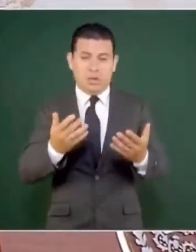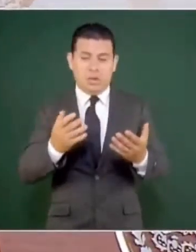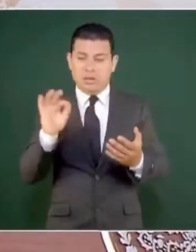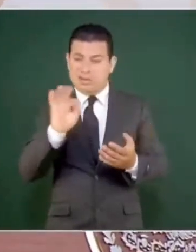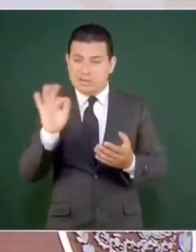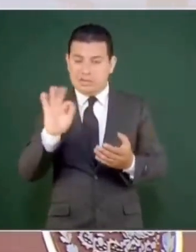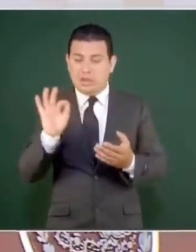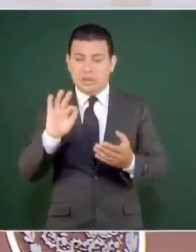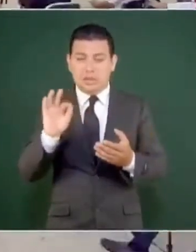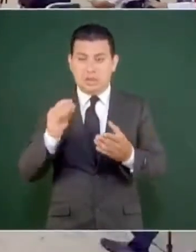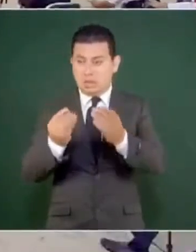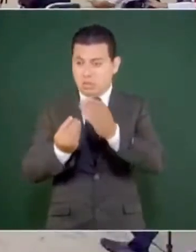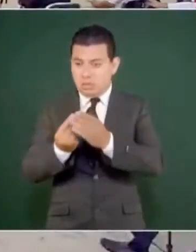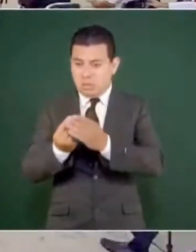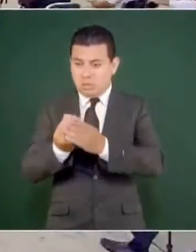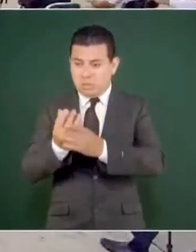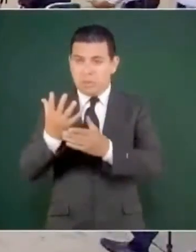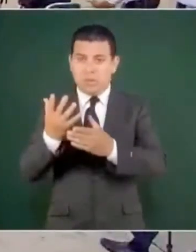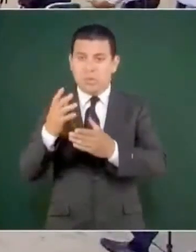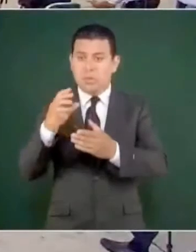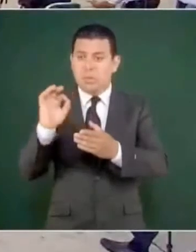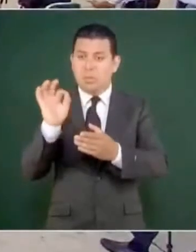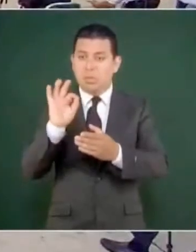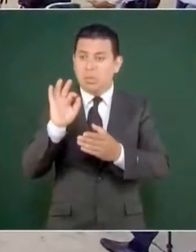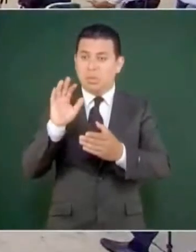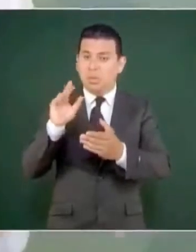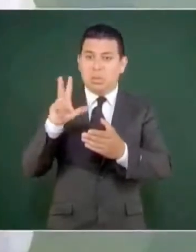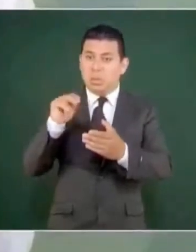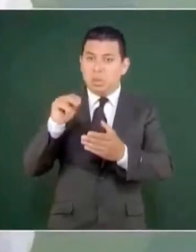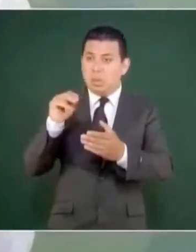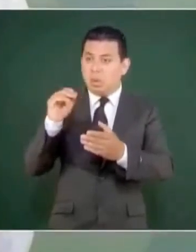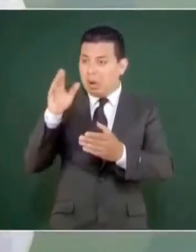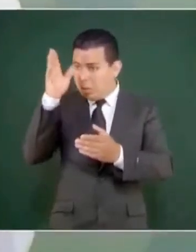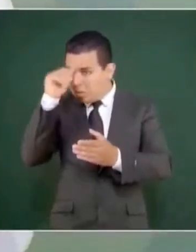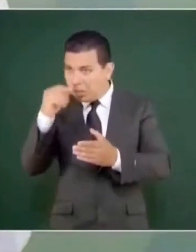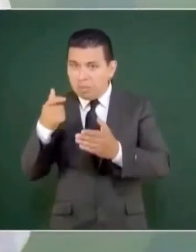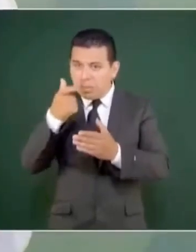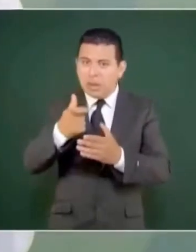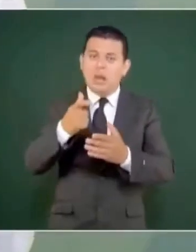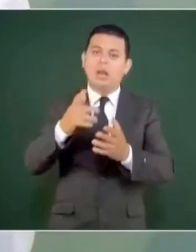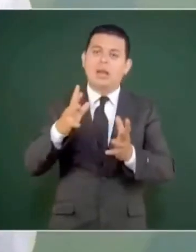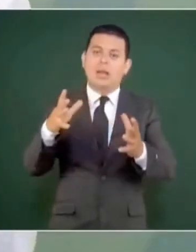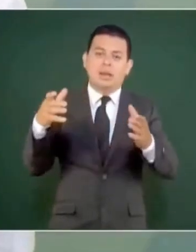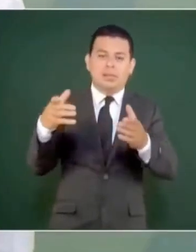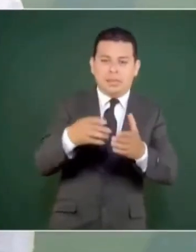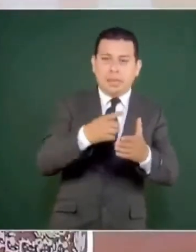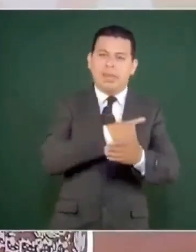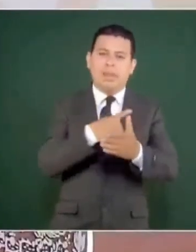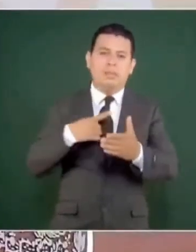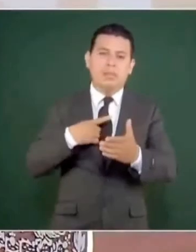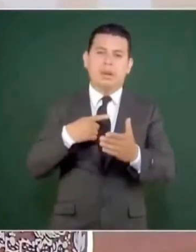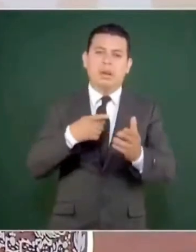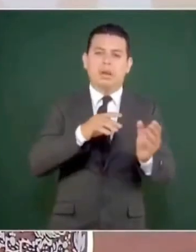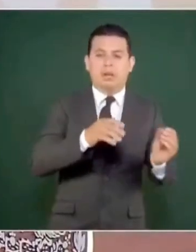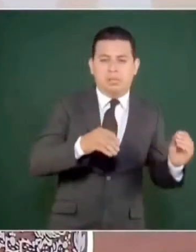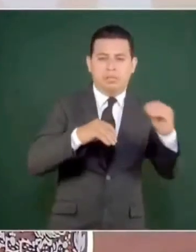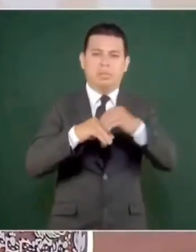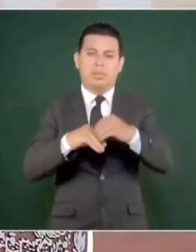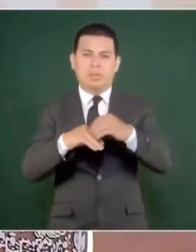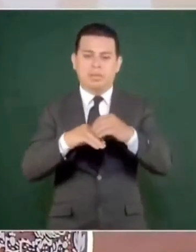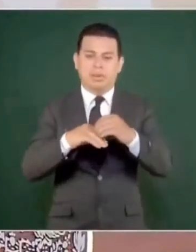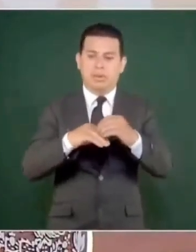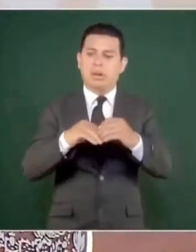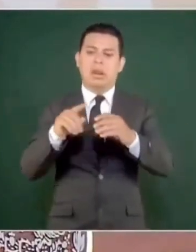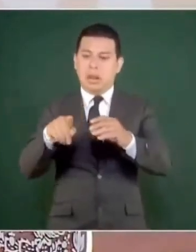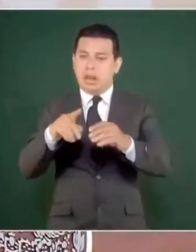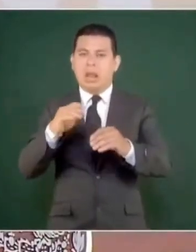acreditan o no hay acuerdo, pues pasan también al Poder